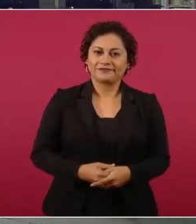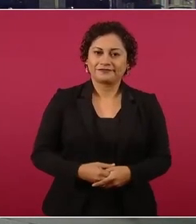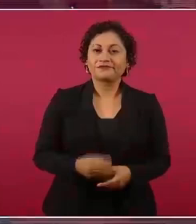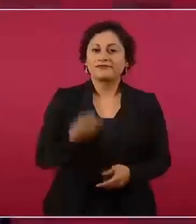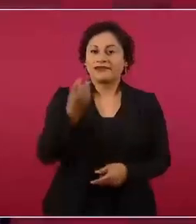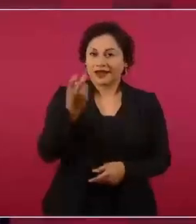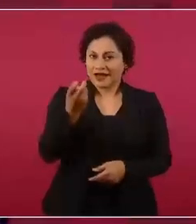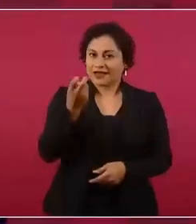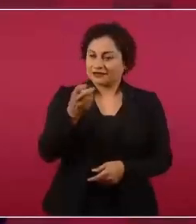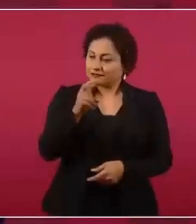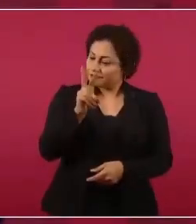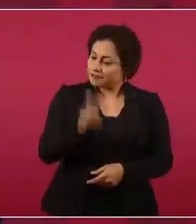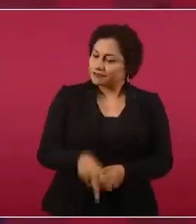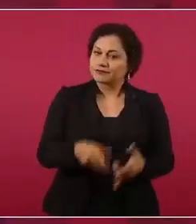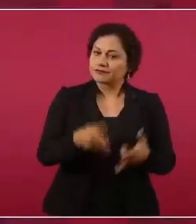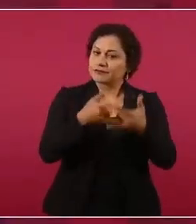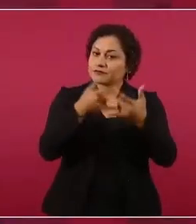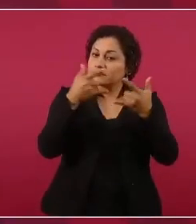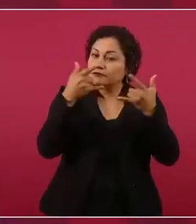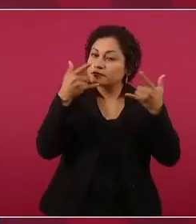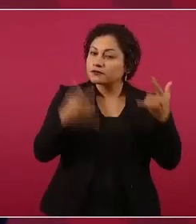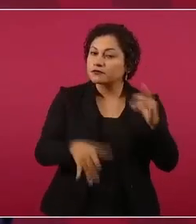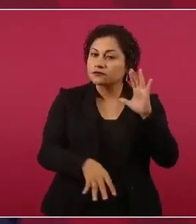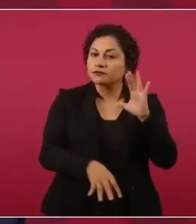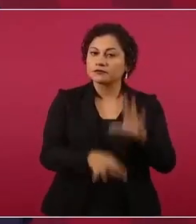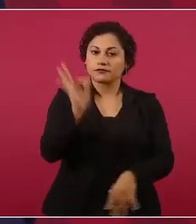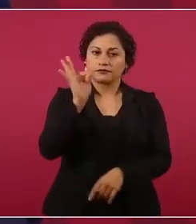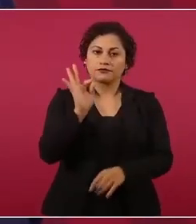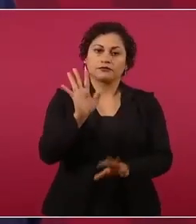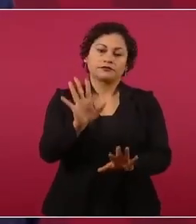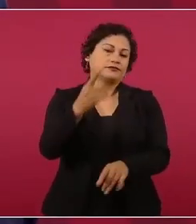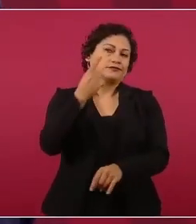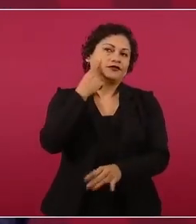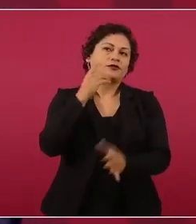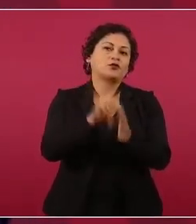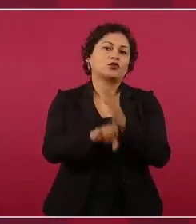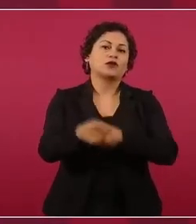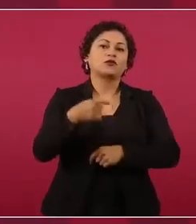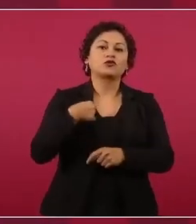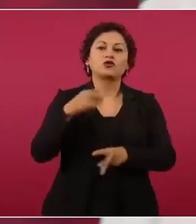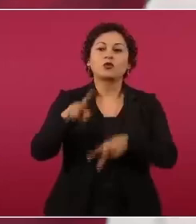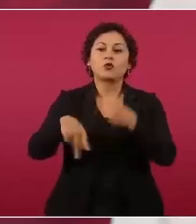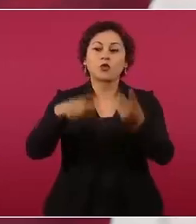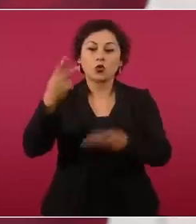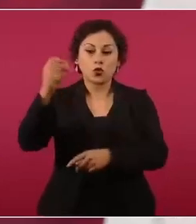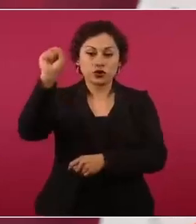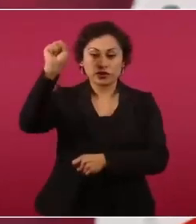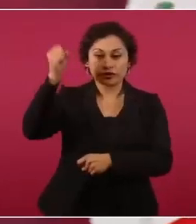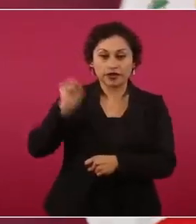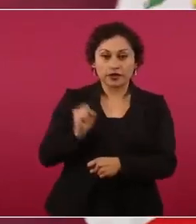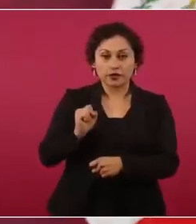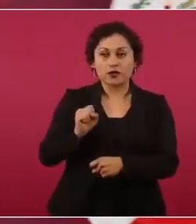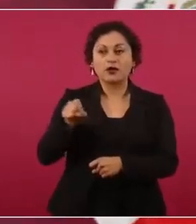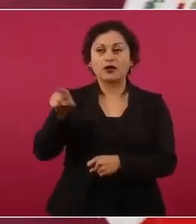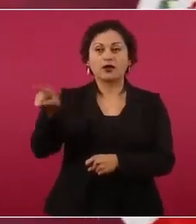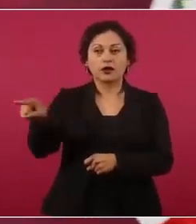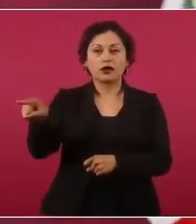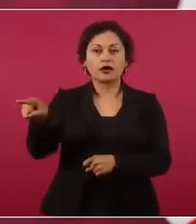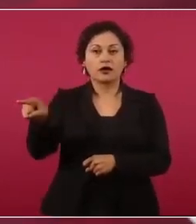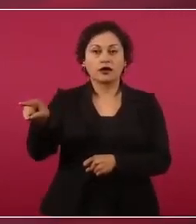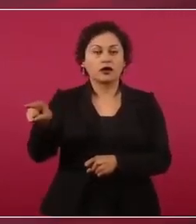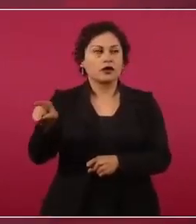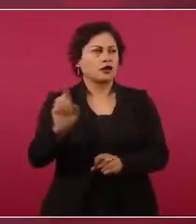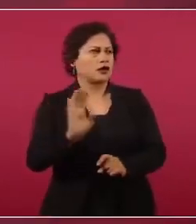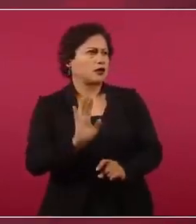fondo. Entonces, todo lo que hacemos, que voy a Sinaloa. Ah, ¿cuántas veces a